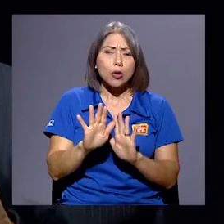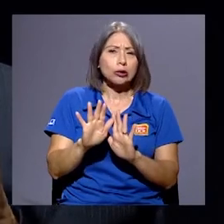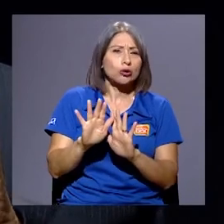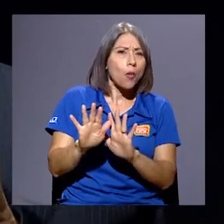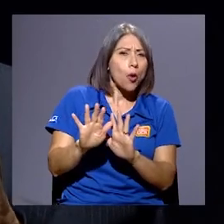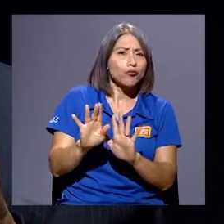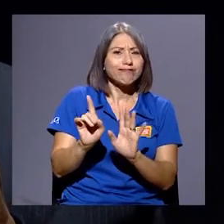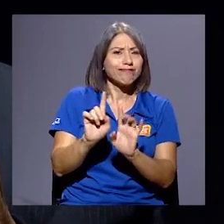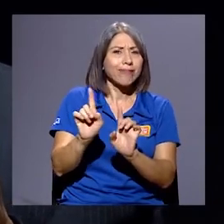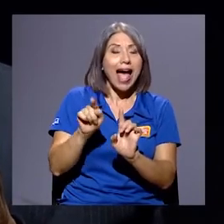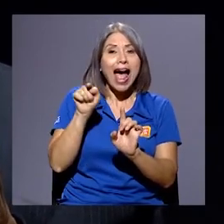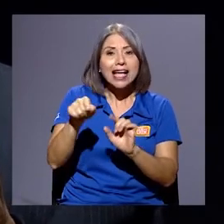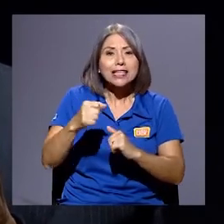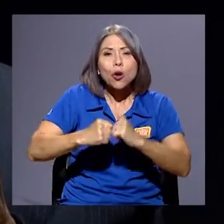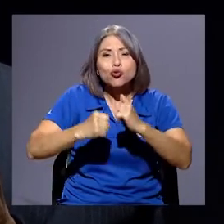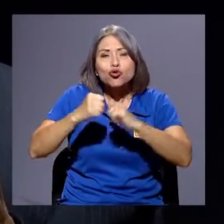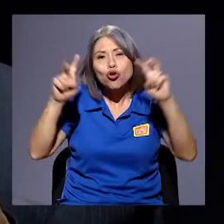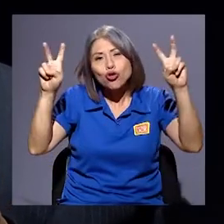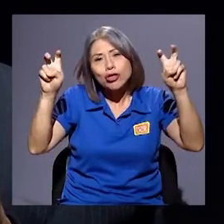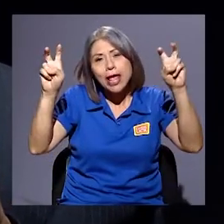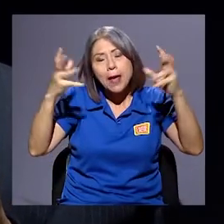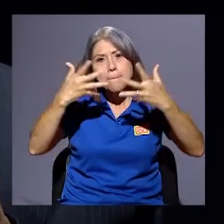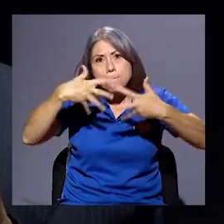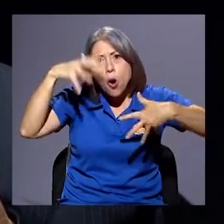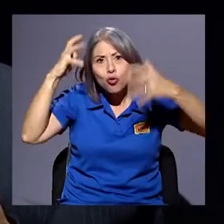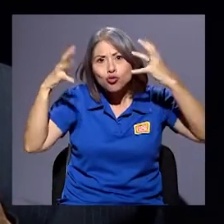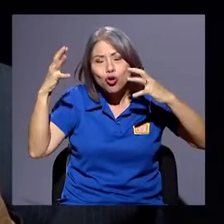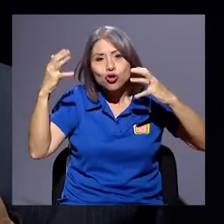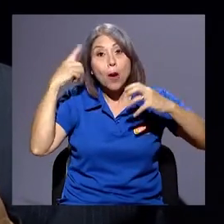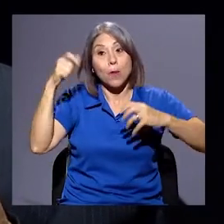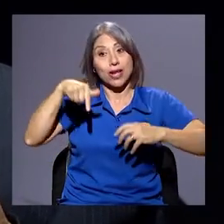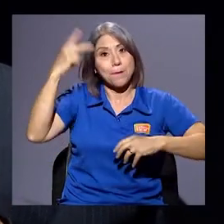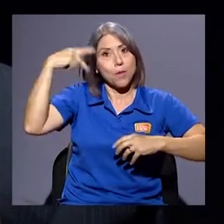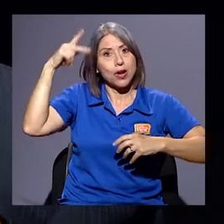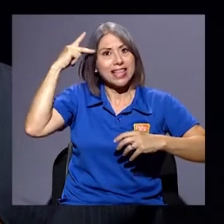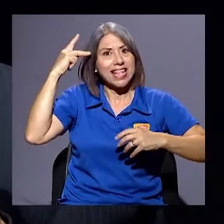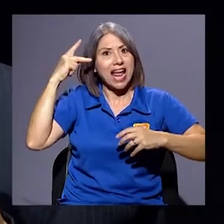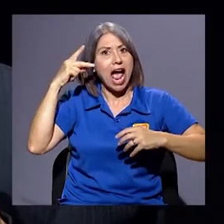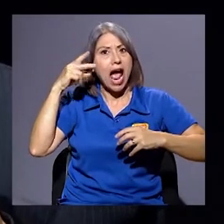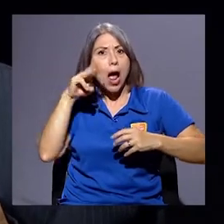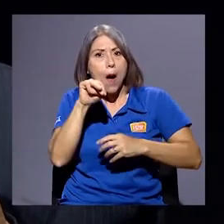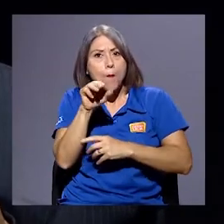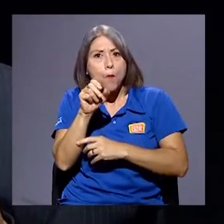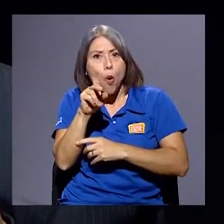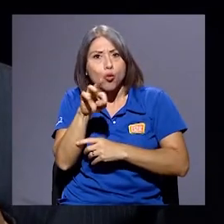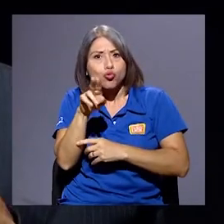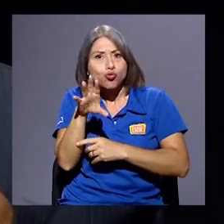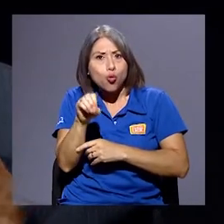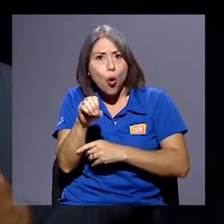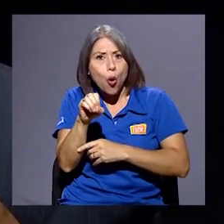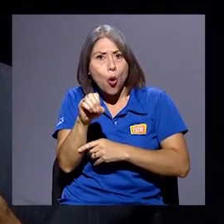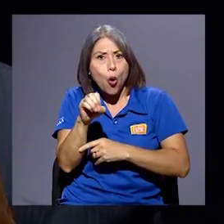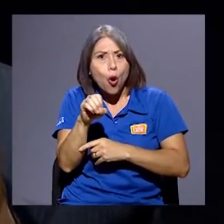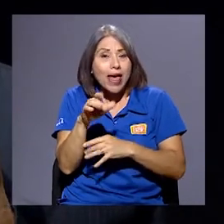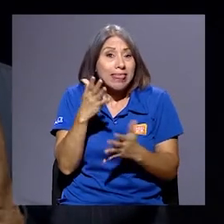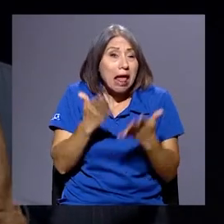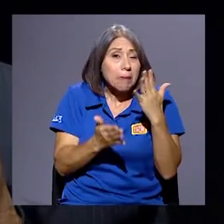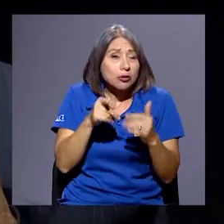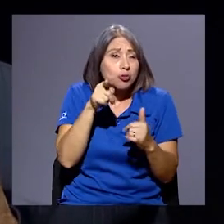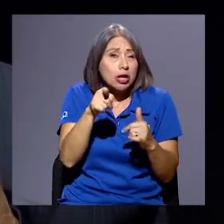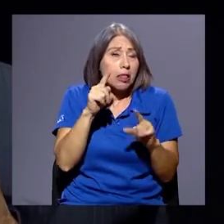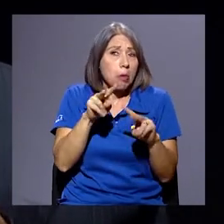de monstruos. Porque en política el monstruo usted lo puede caracterizar en un momento particular y después va y lo abraza,